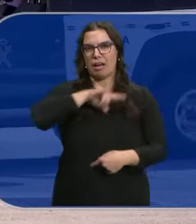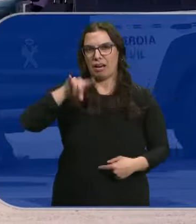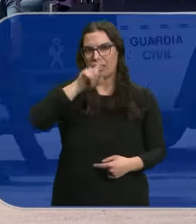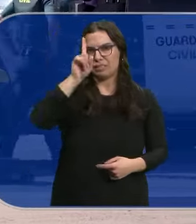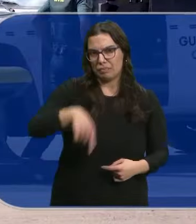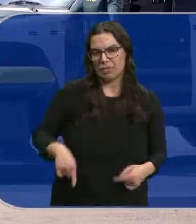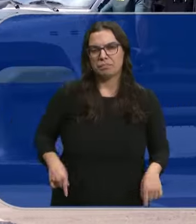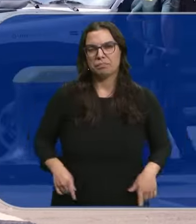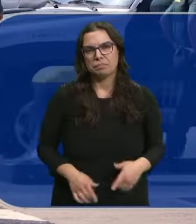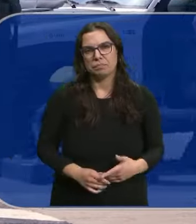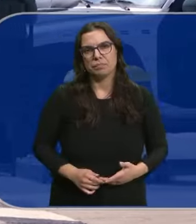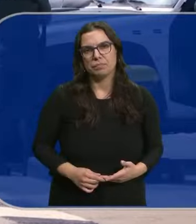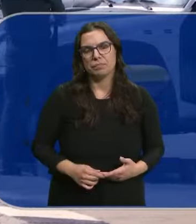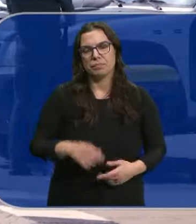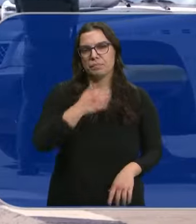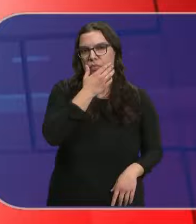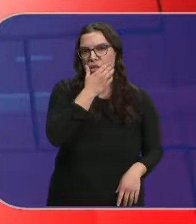canario a bordo de Pateras